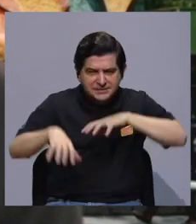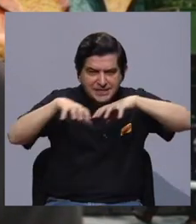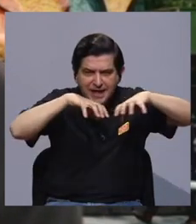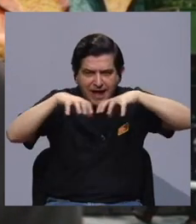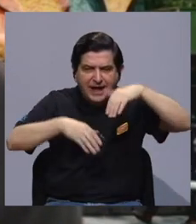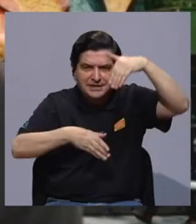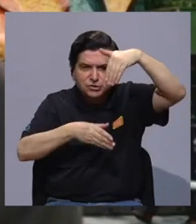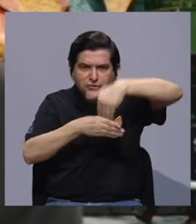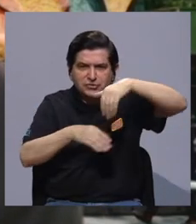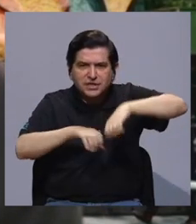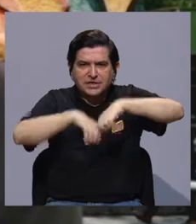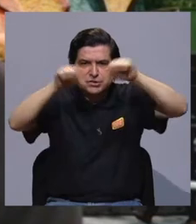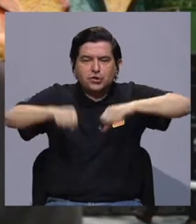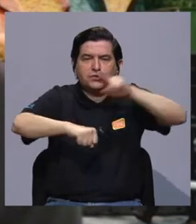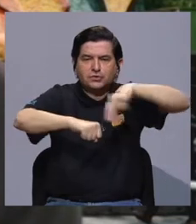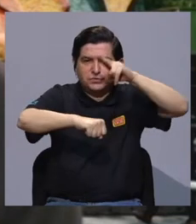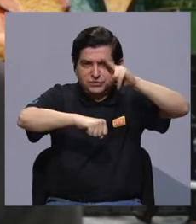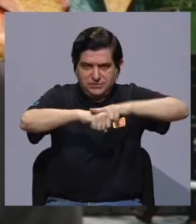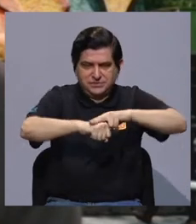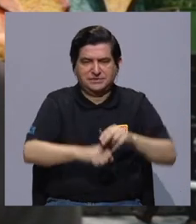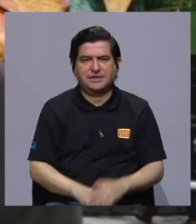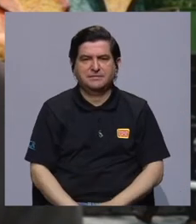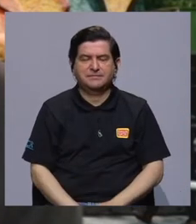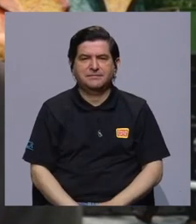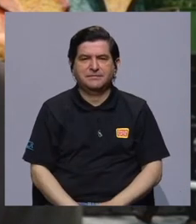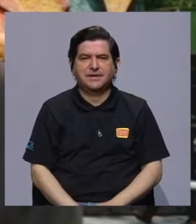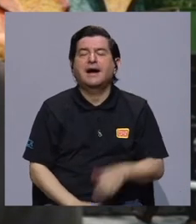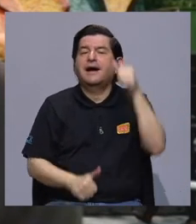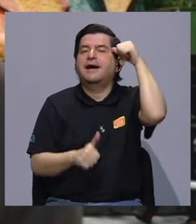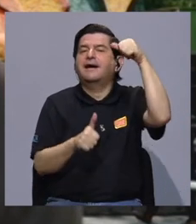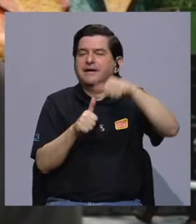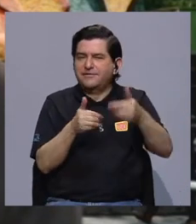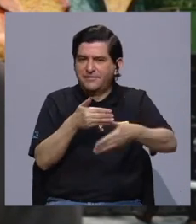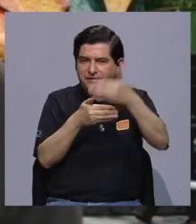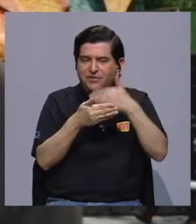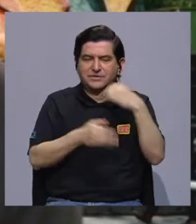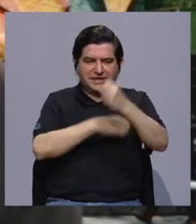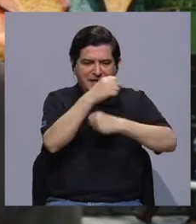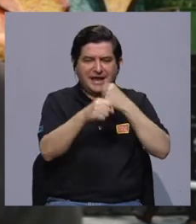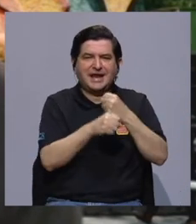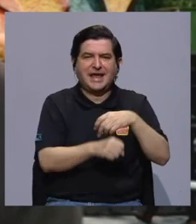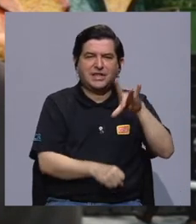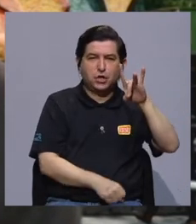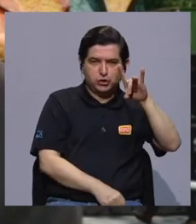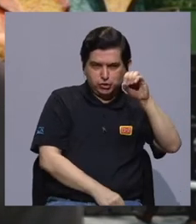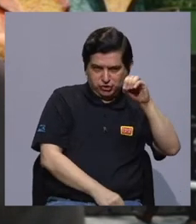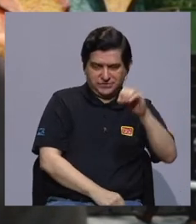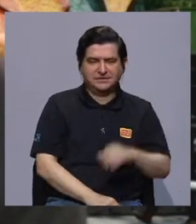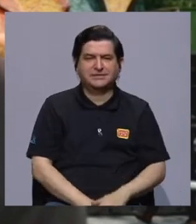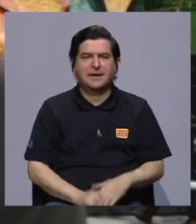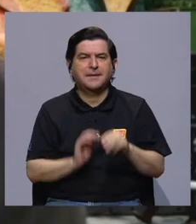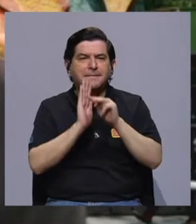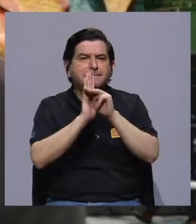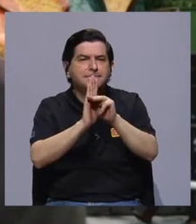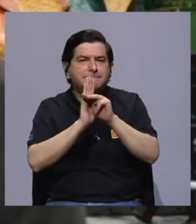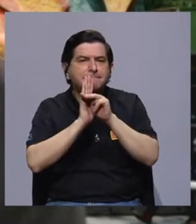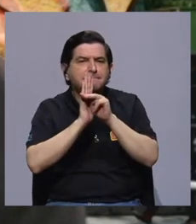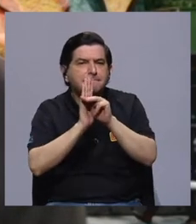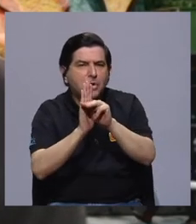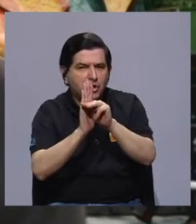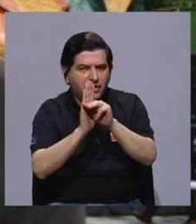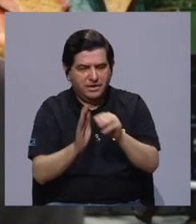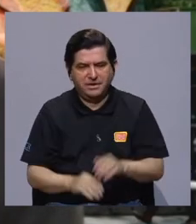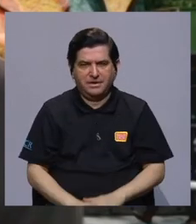actuación dentro de lo que es un sistema nacional. Tal vez hay que ubicar y recordar que desde los años 80, pues el modelo